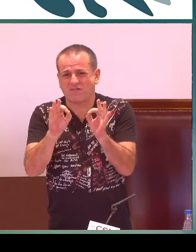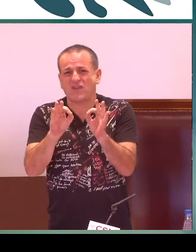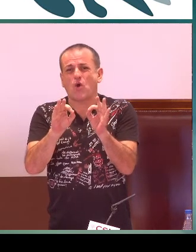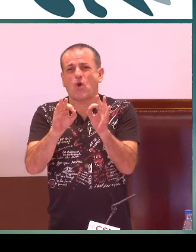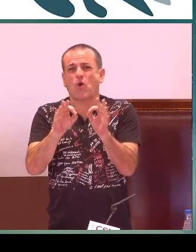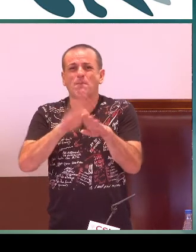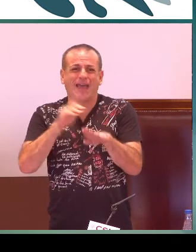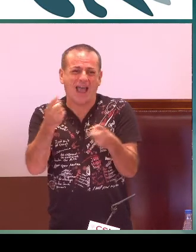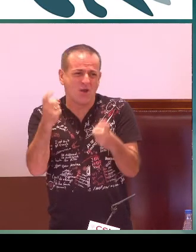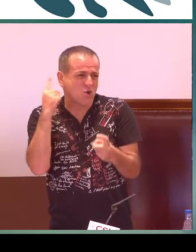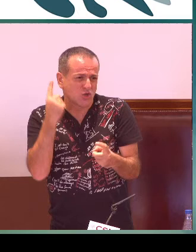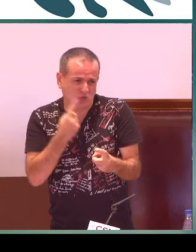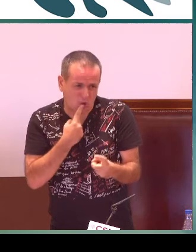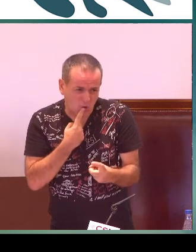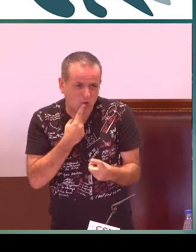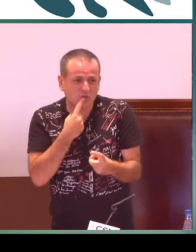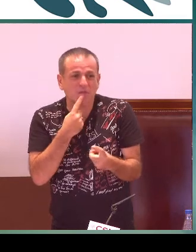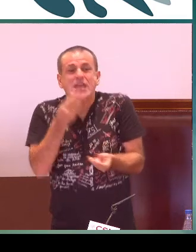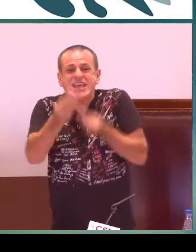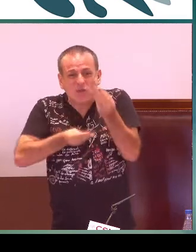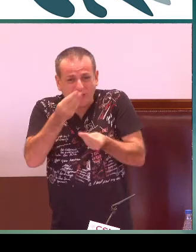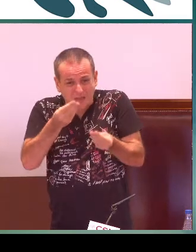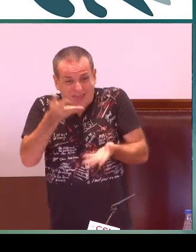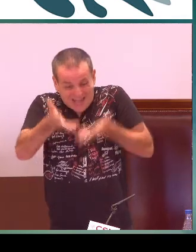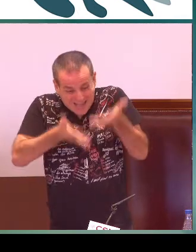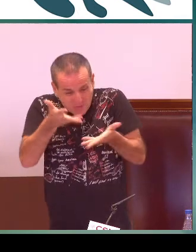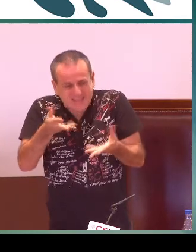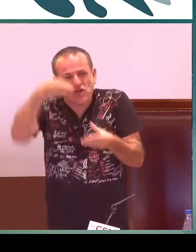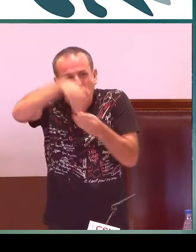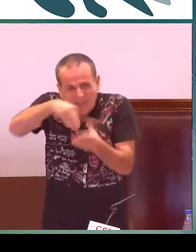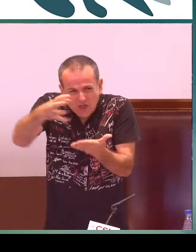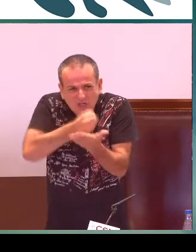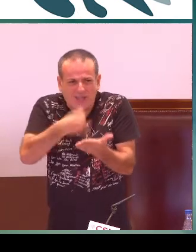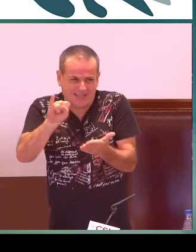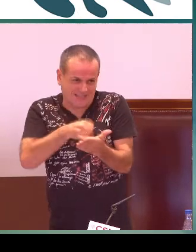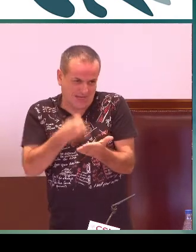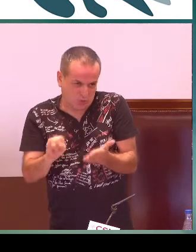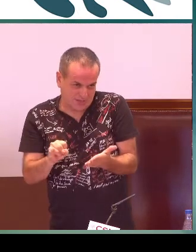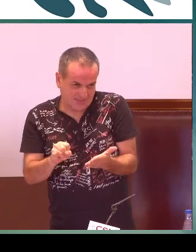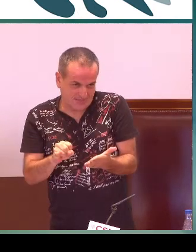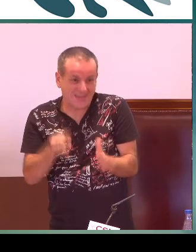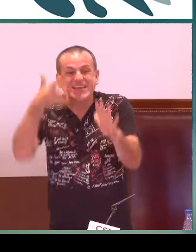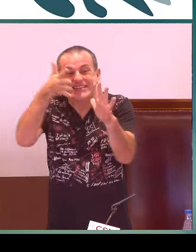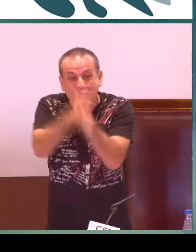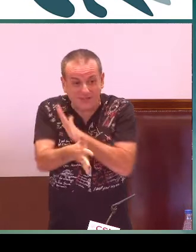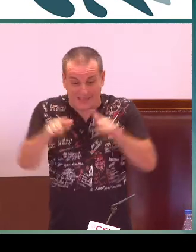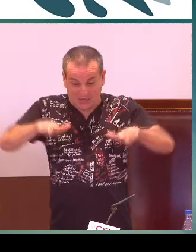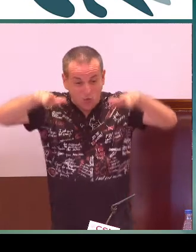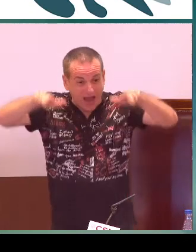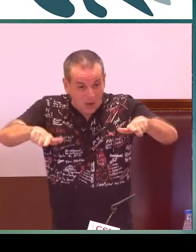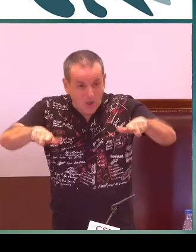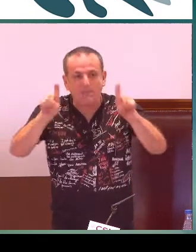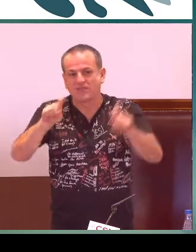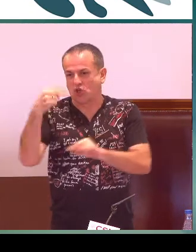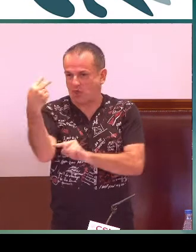Este programa es un programa específico para alumnado sordo en el que se incorpora la lengua de signos en todas